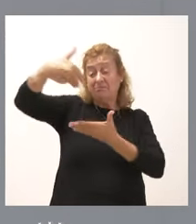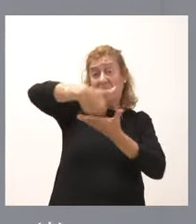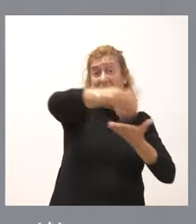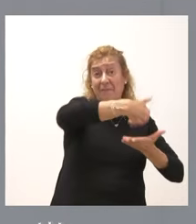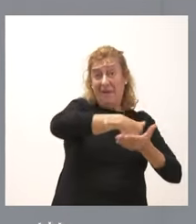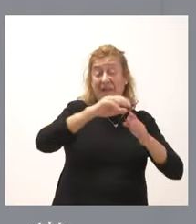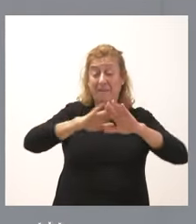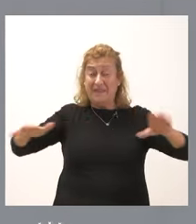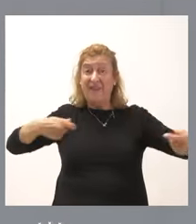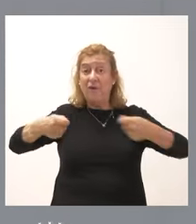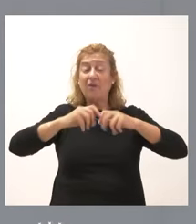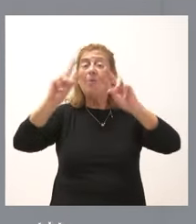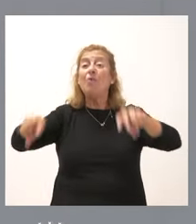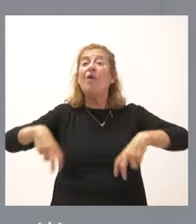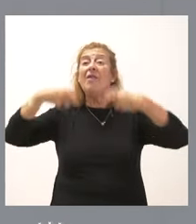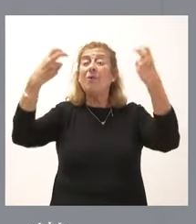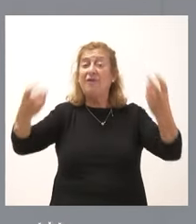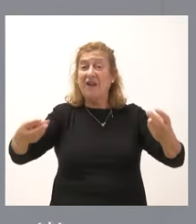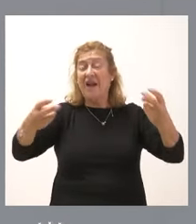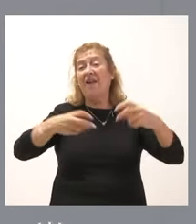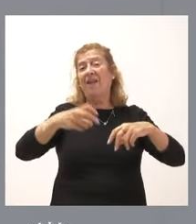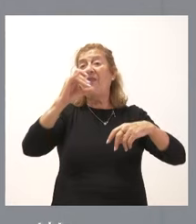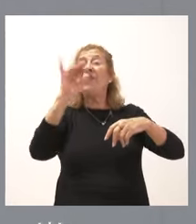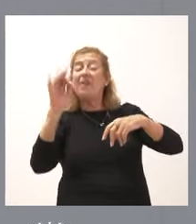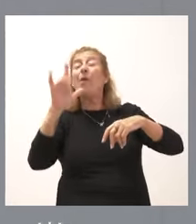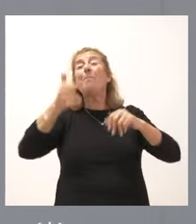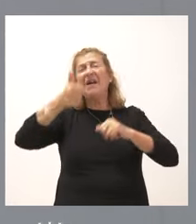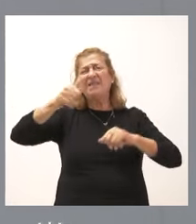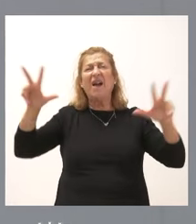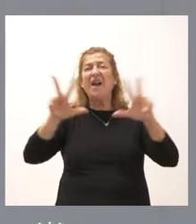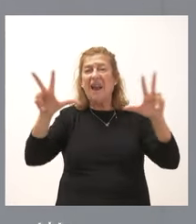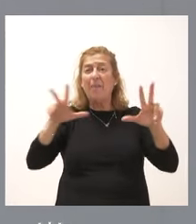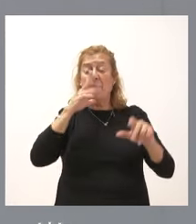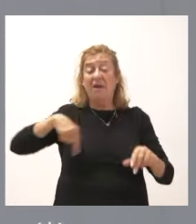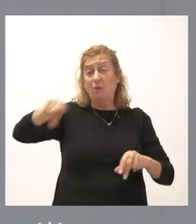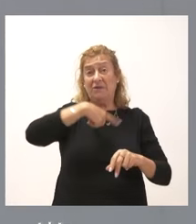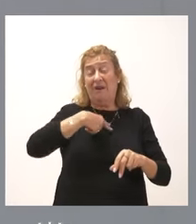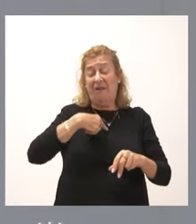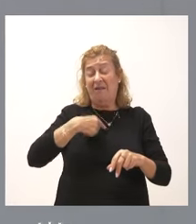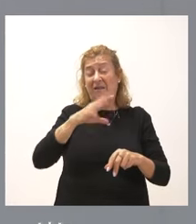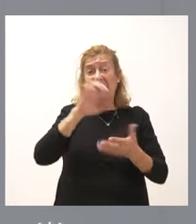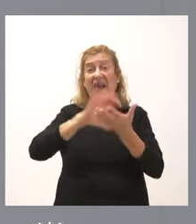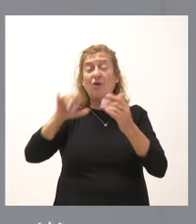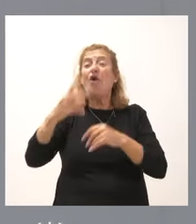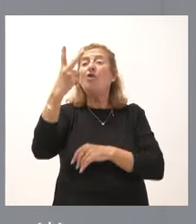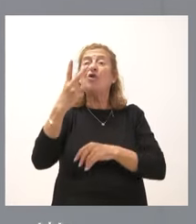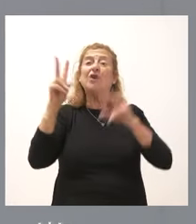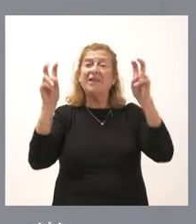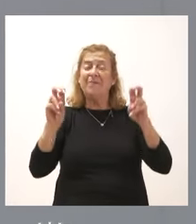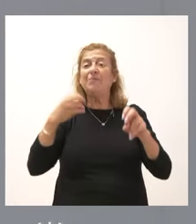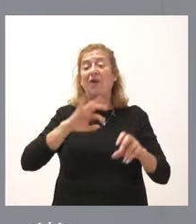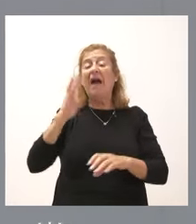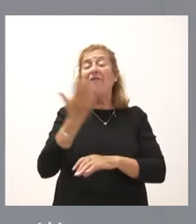en el proceso de negociación de modificar el escenario de déficit. Pero lo que es más grave y perjudicial para nuestra comunidad son dos aspectos en los que puede afectar a las cuentas